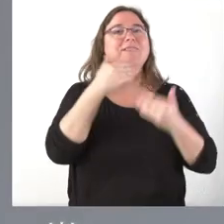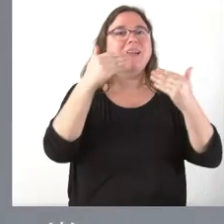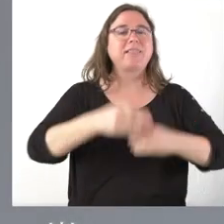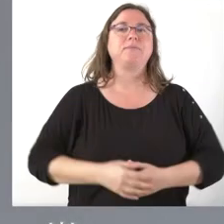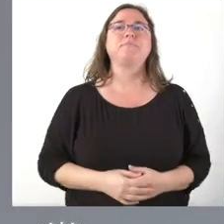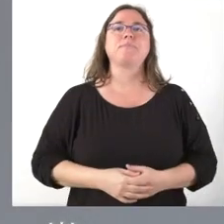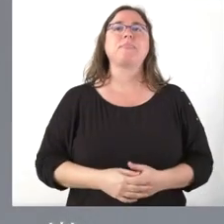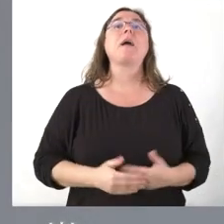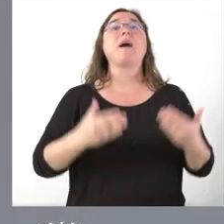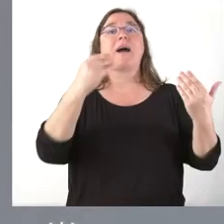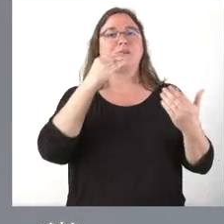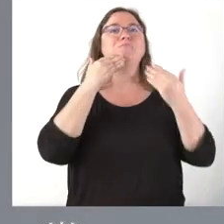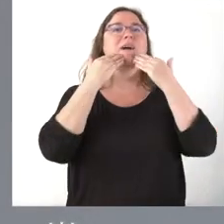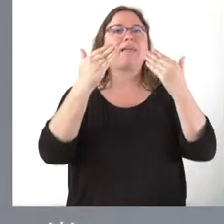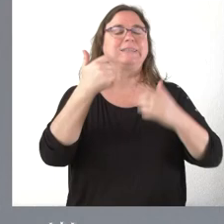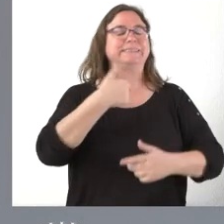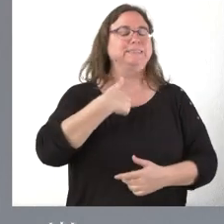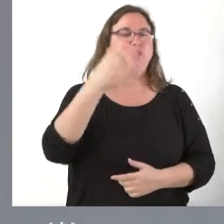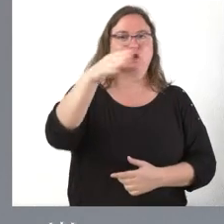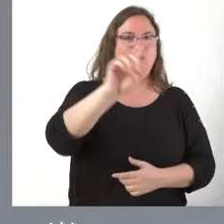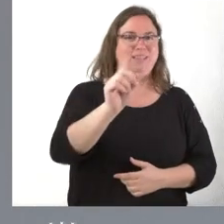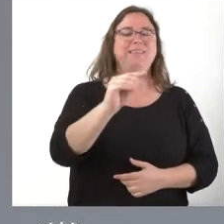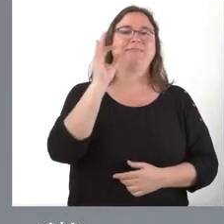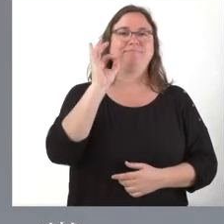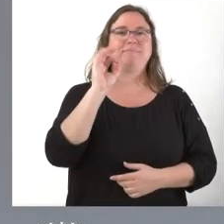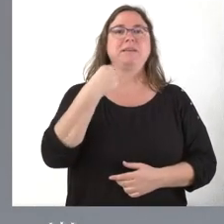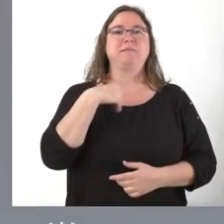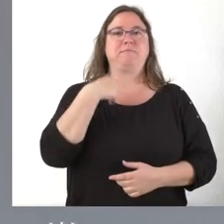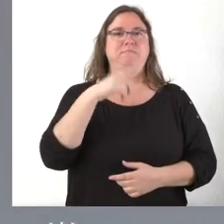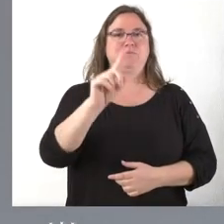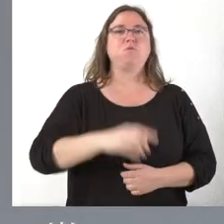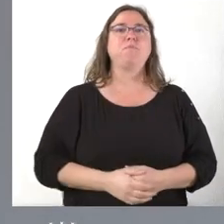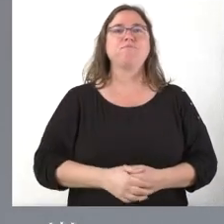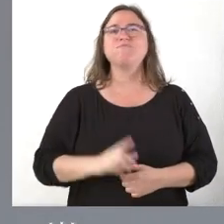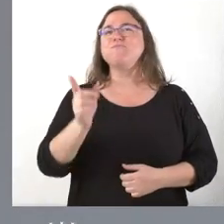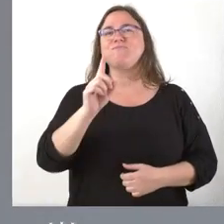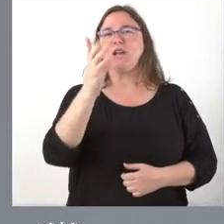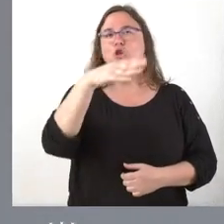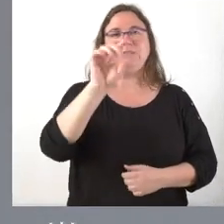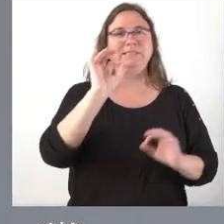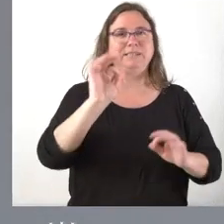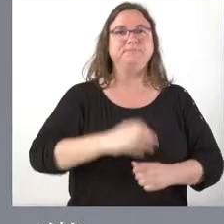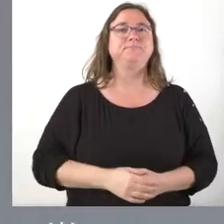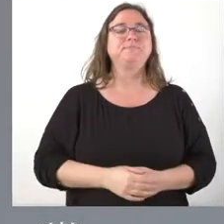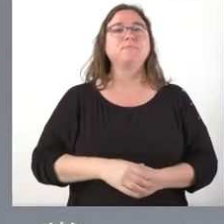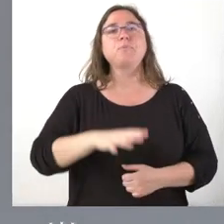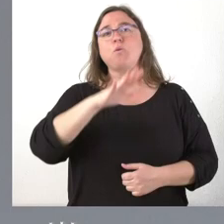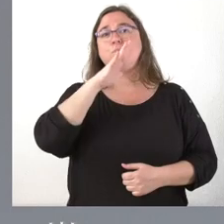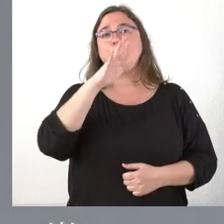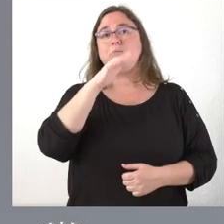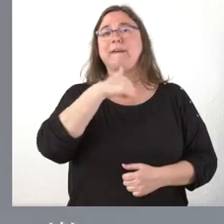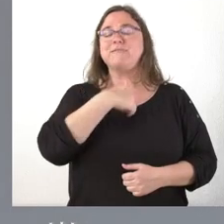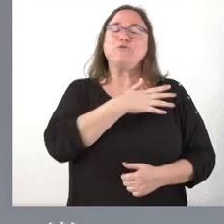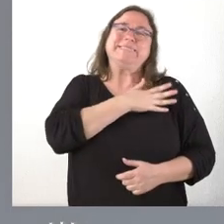Carlos, muchas gracias. No, yo no entendía así el planteamiento de su pregunta, no lo entendía así. Lo que pasa es que quise